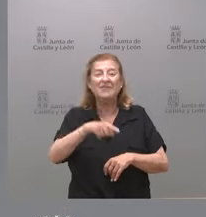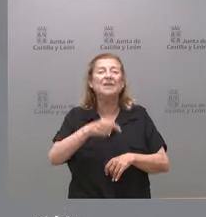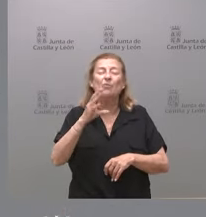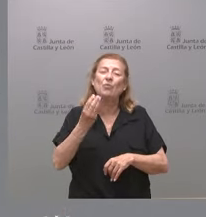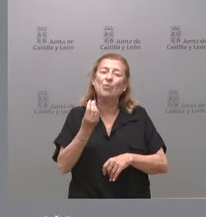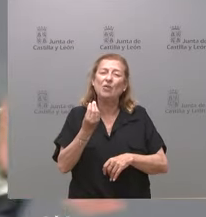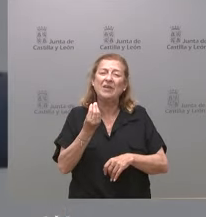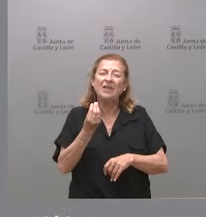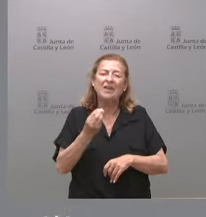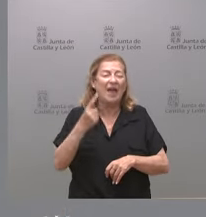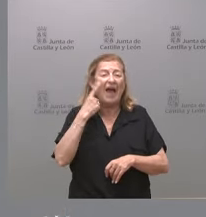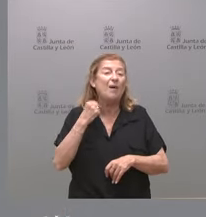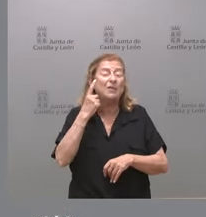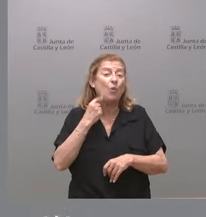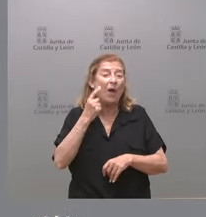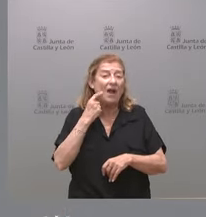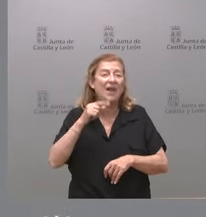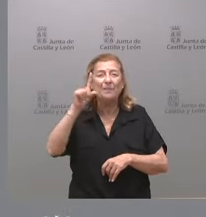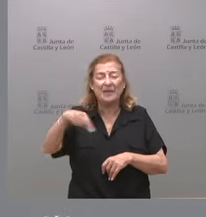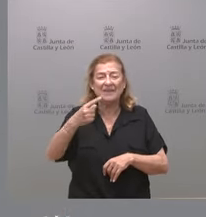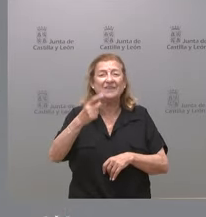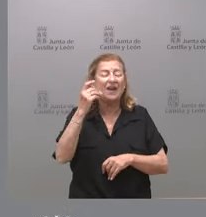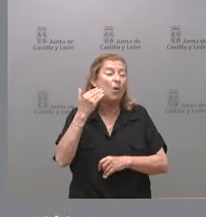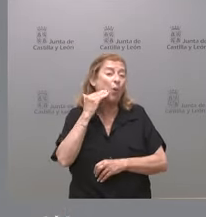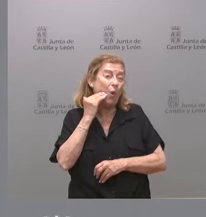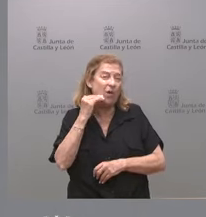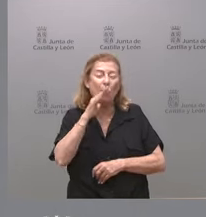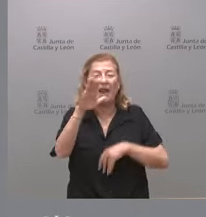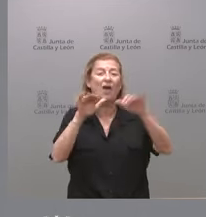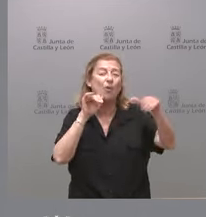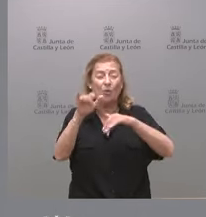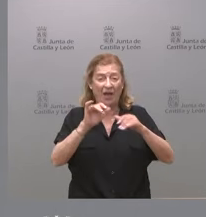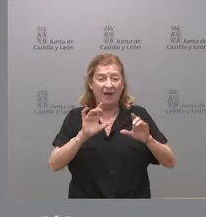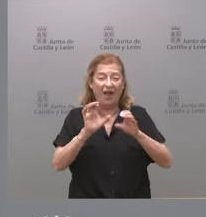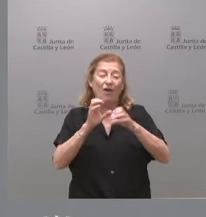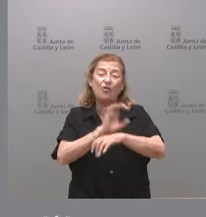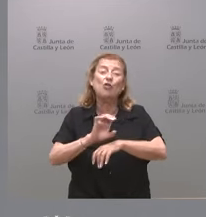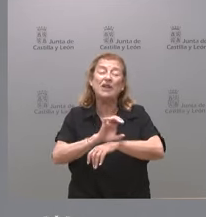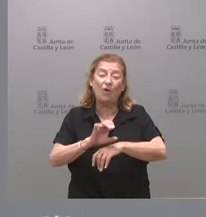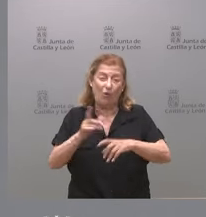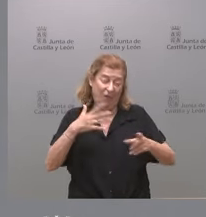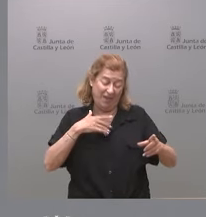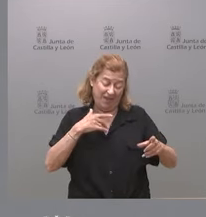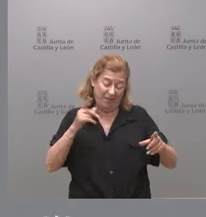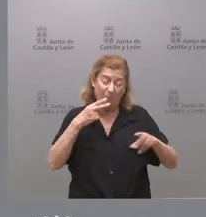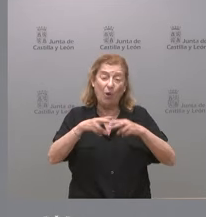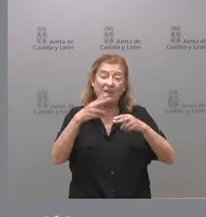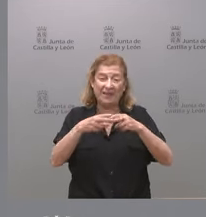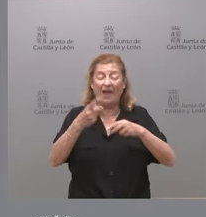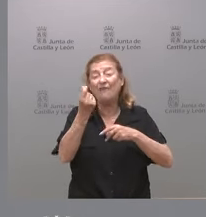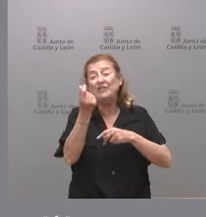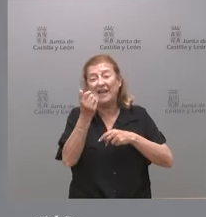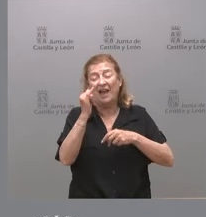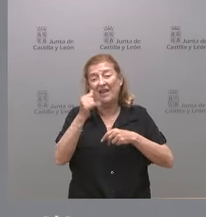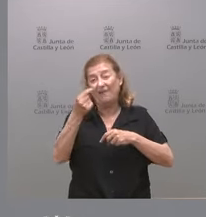muy habitual el mes de julio para convocar este Consejo de Política Fiscal y Financiera con el objeto de ofrecer los